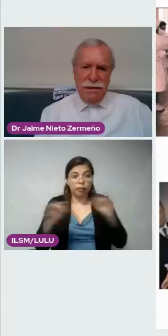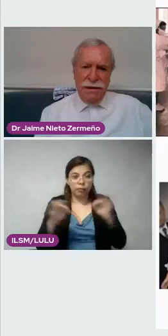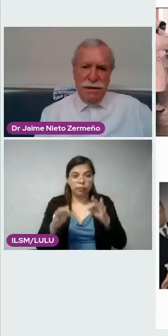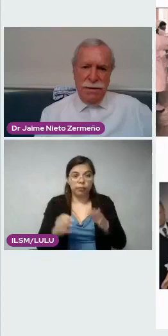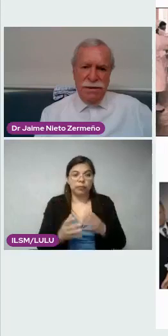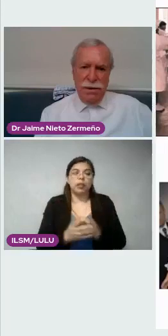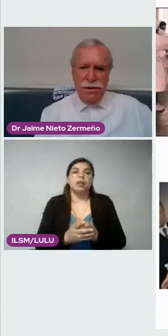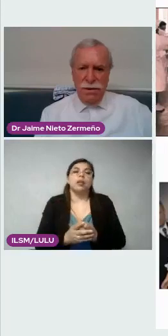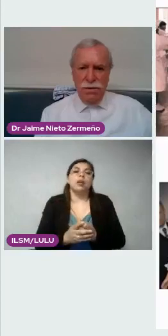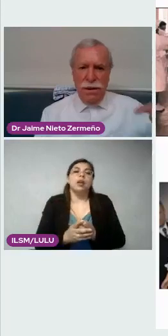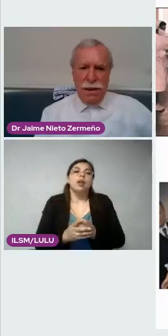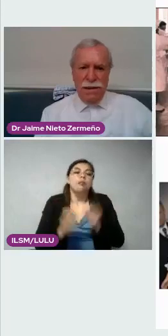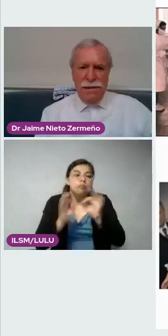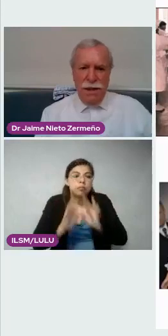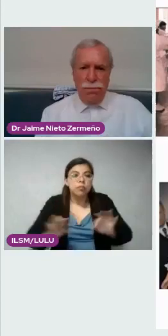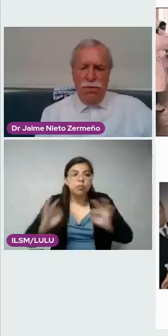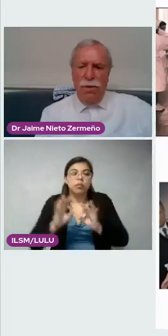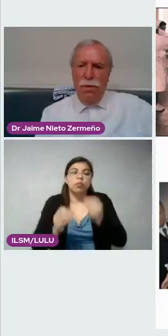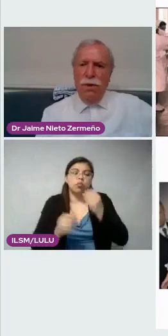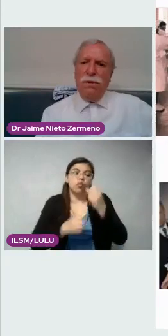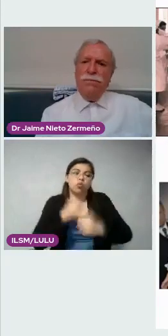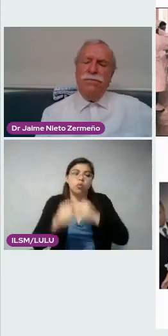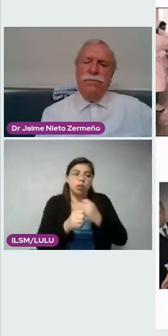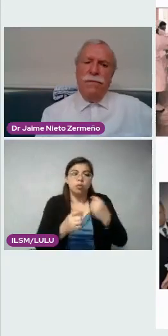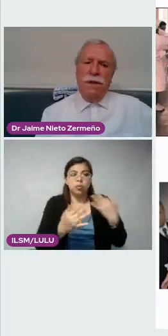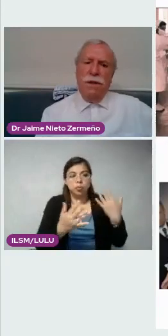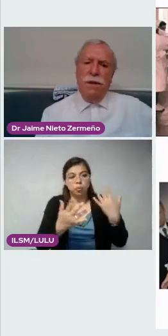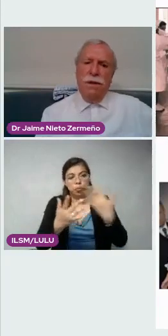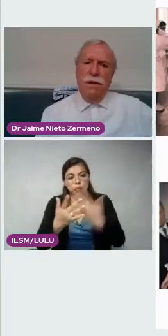importantes a través de los años. La que sigue, por favor.